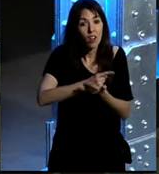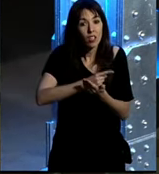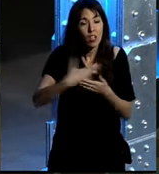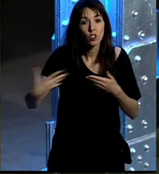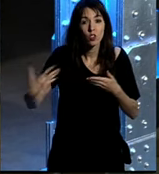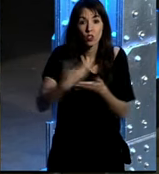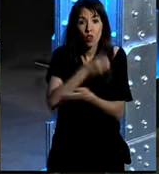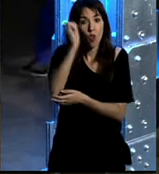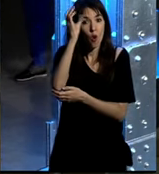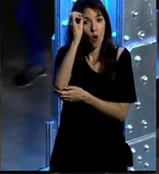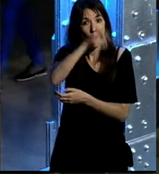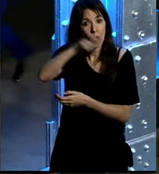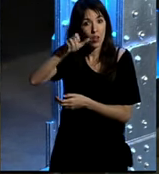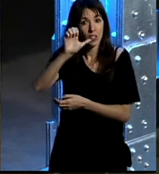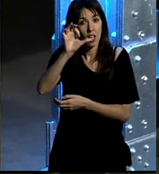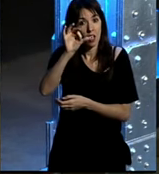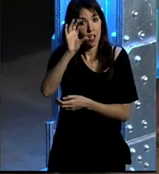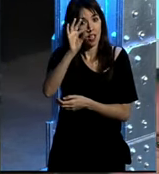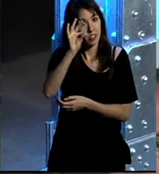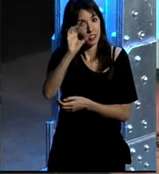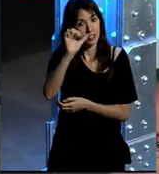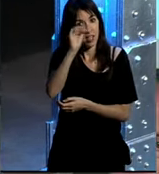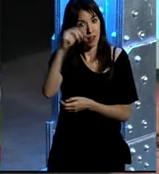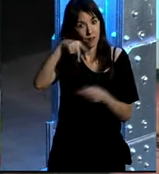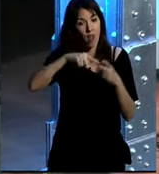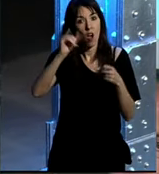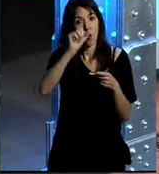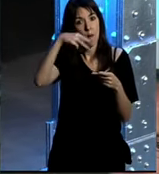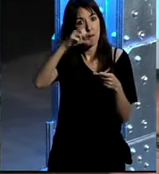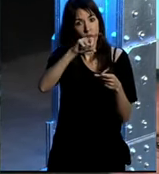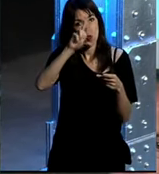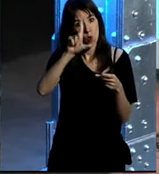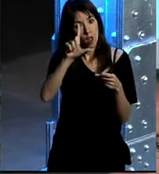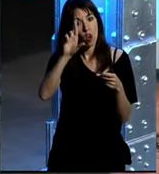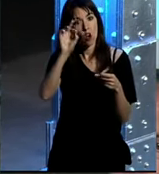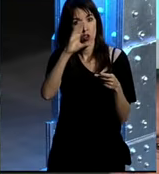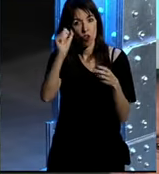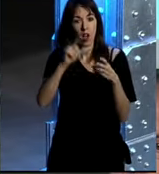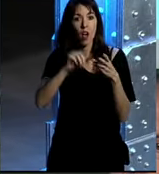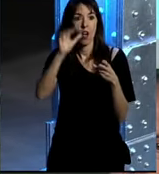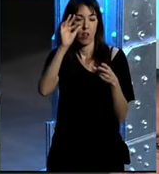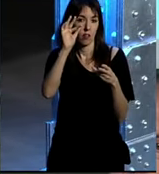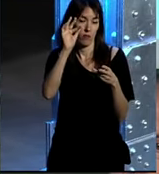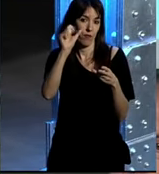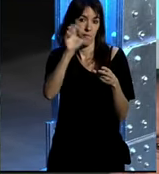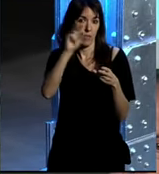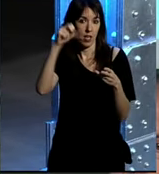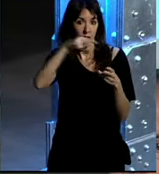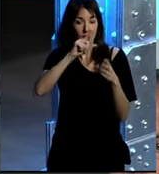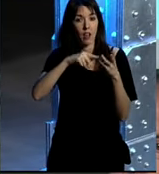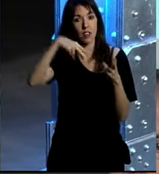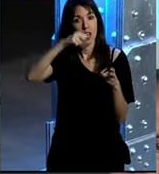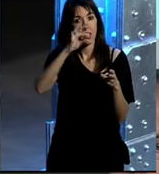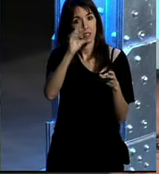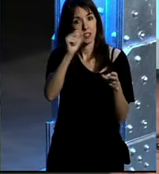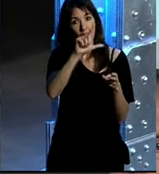todos los ponentes a Estefan Fuéterer a Juan Manuel Roca a Fernando Fernández de Lis a Natalia González